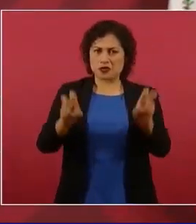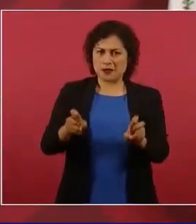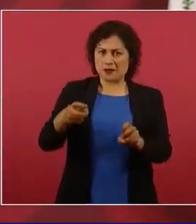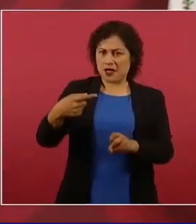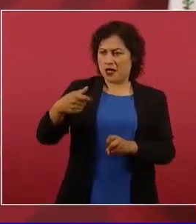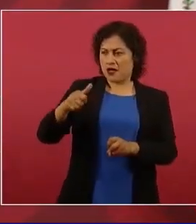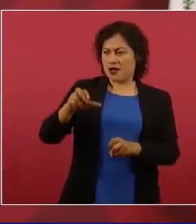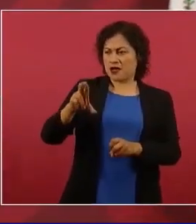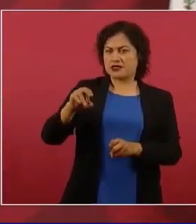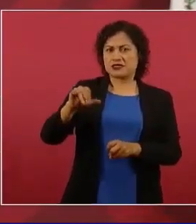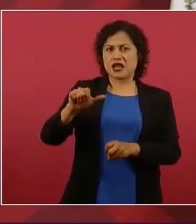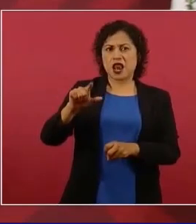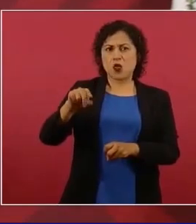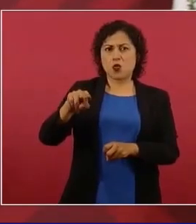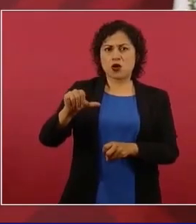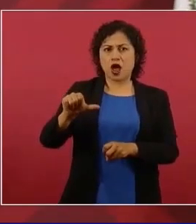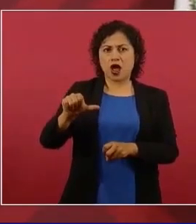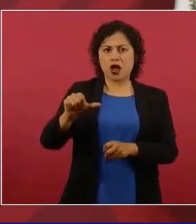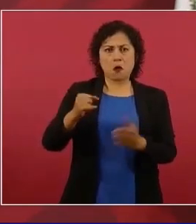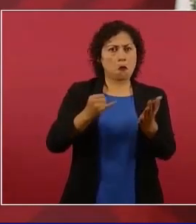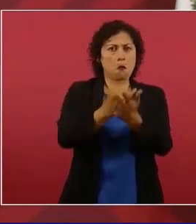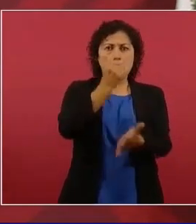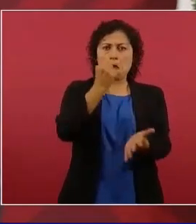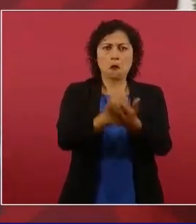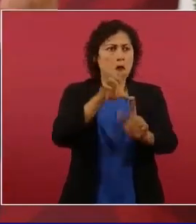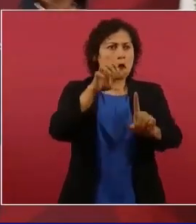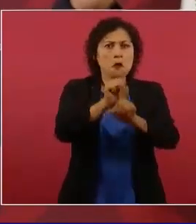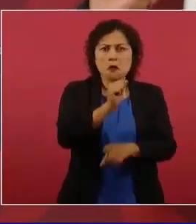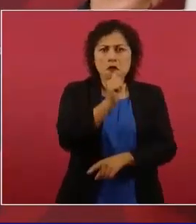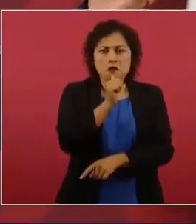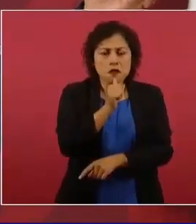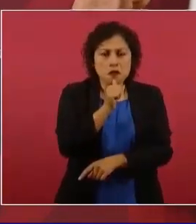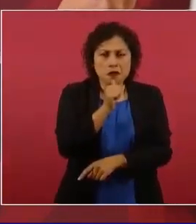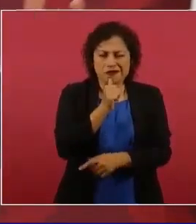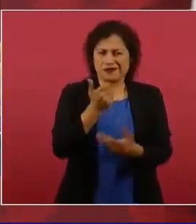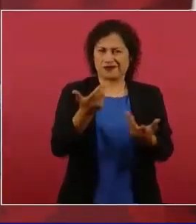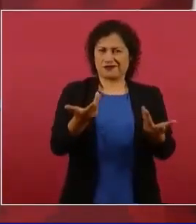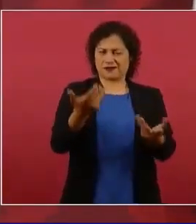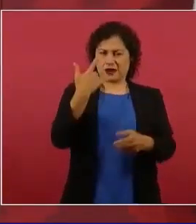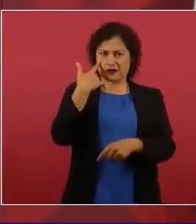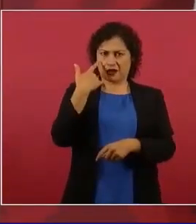está rarísimo,